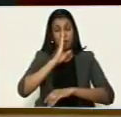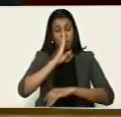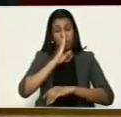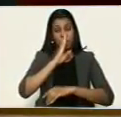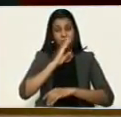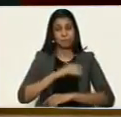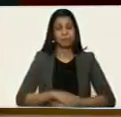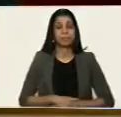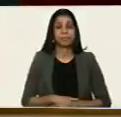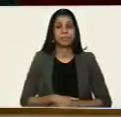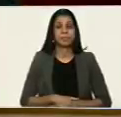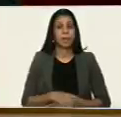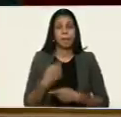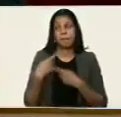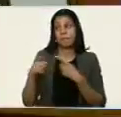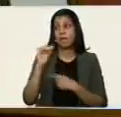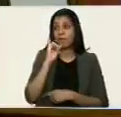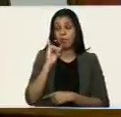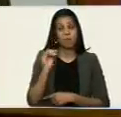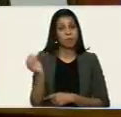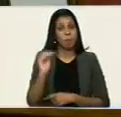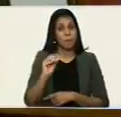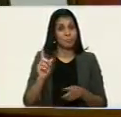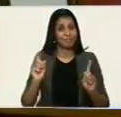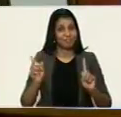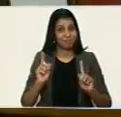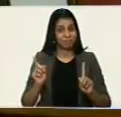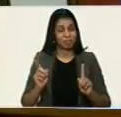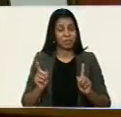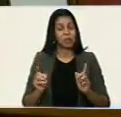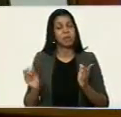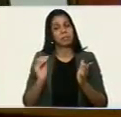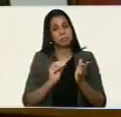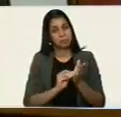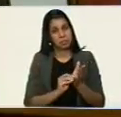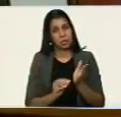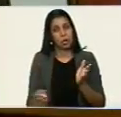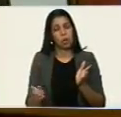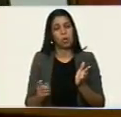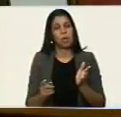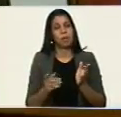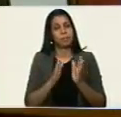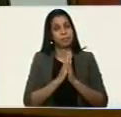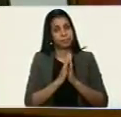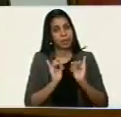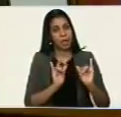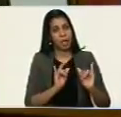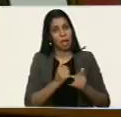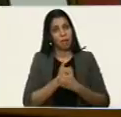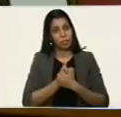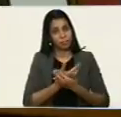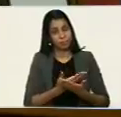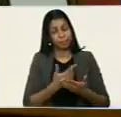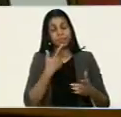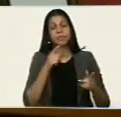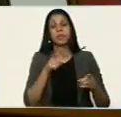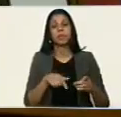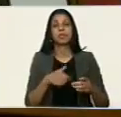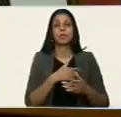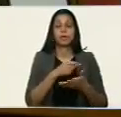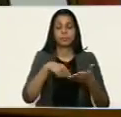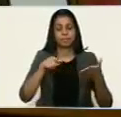particular al cual hace referencia, y reiterándole nuestra estima y consideración, se suscribe